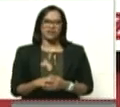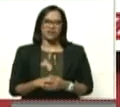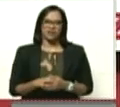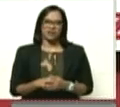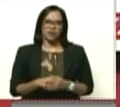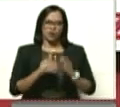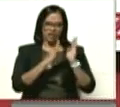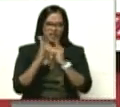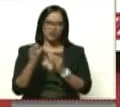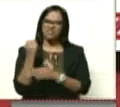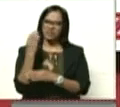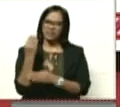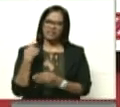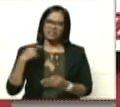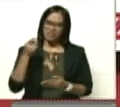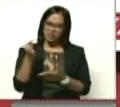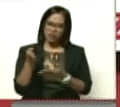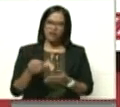ahí.